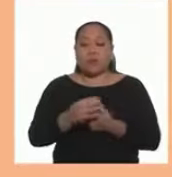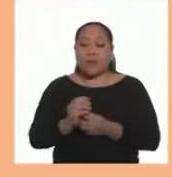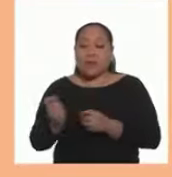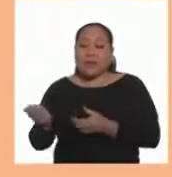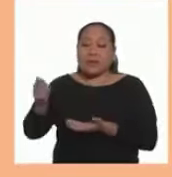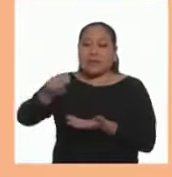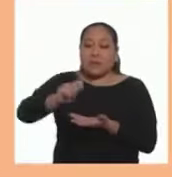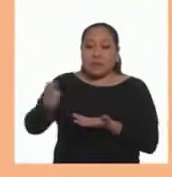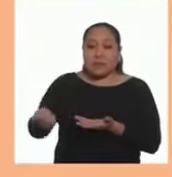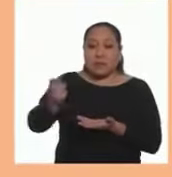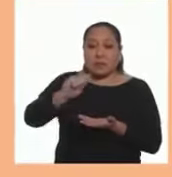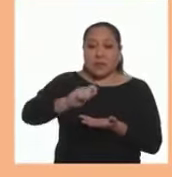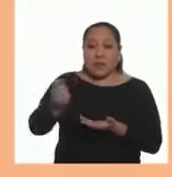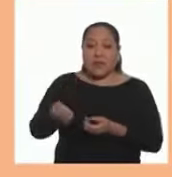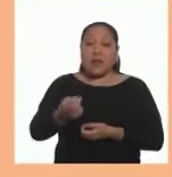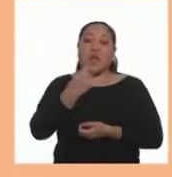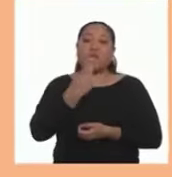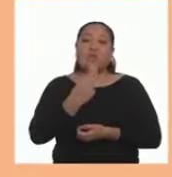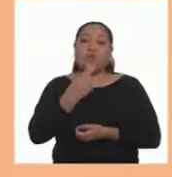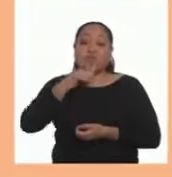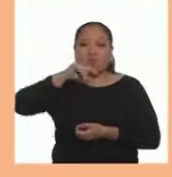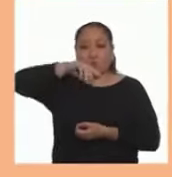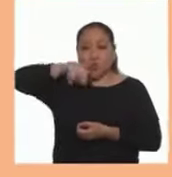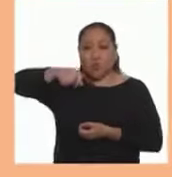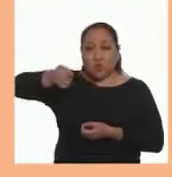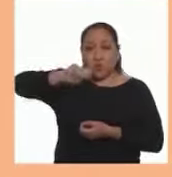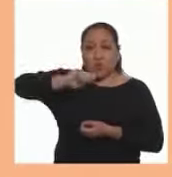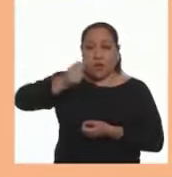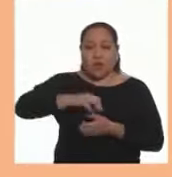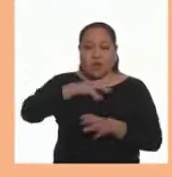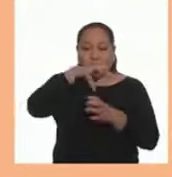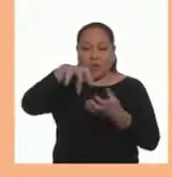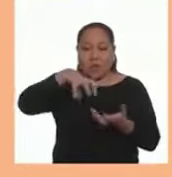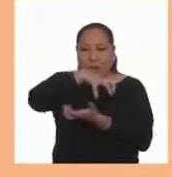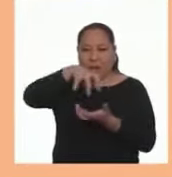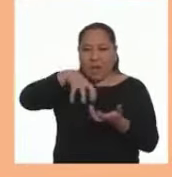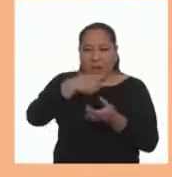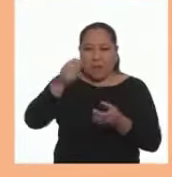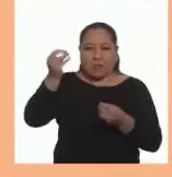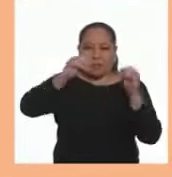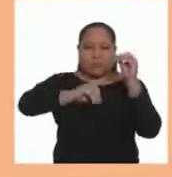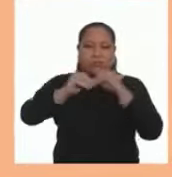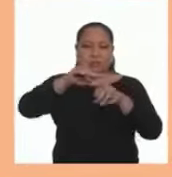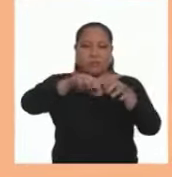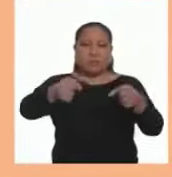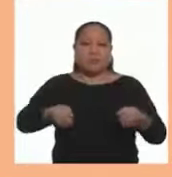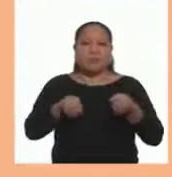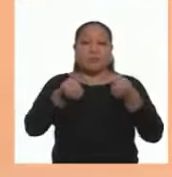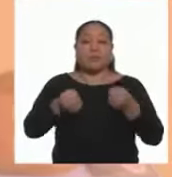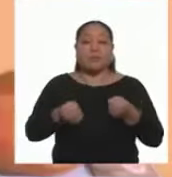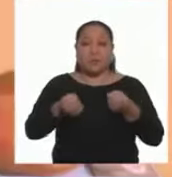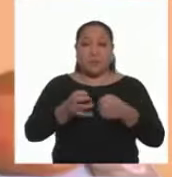agua Cuando se eche El azúcar Cuando se mezclan Los ingredientes En la olla